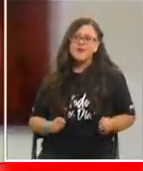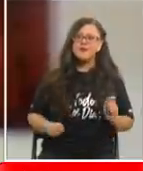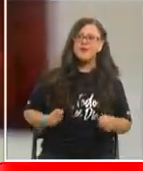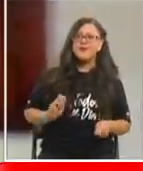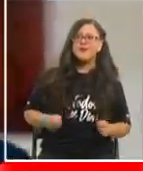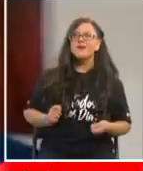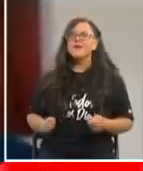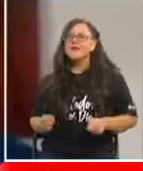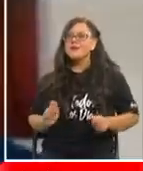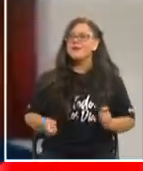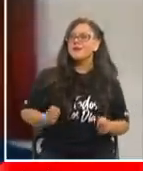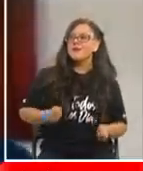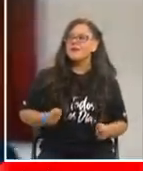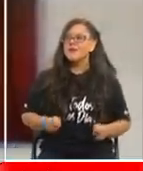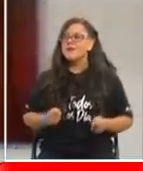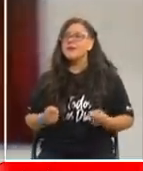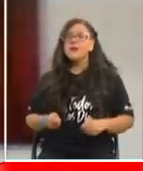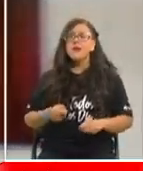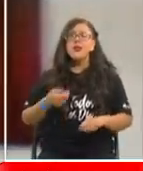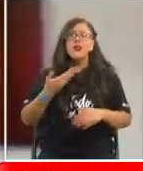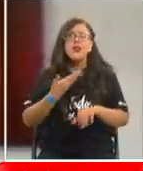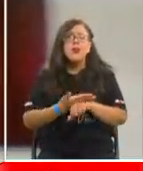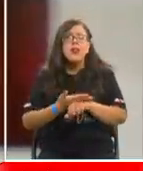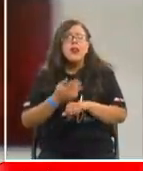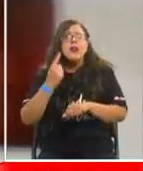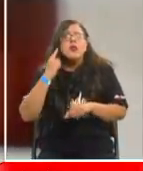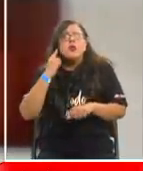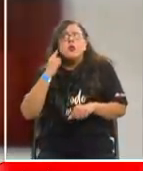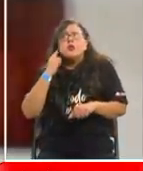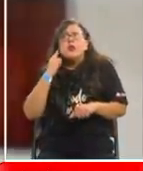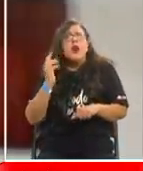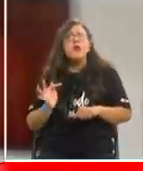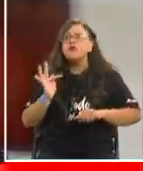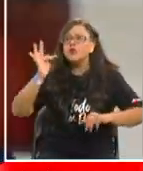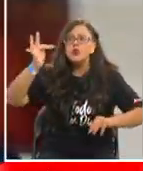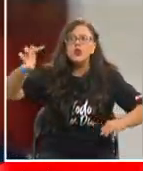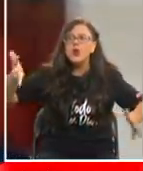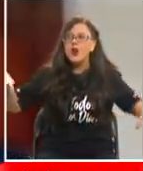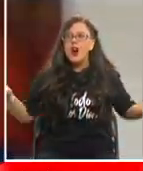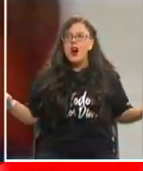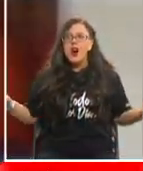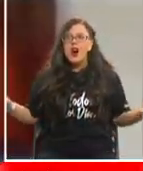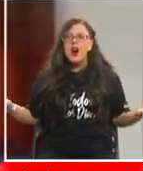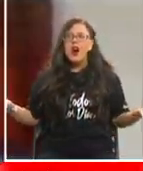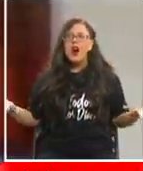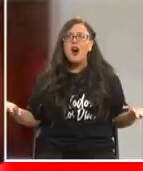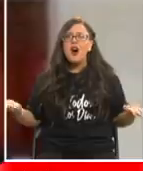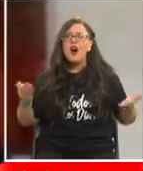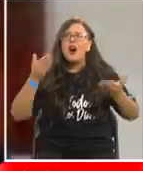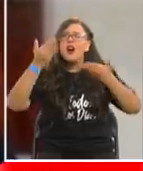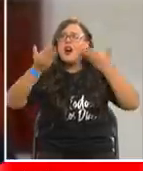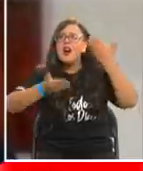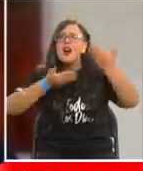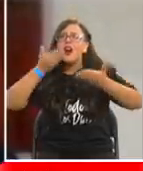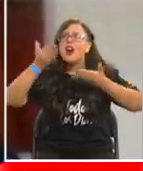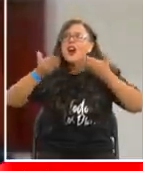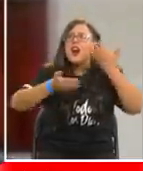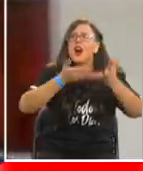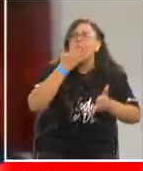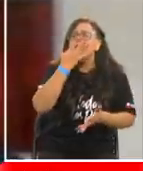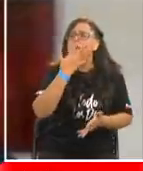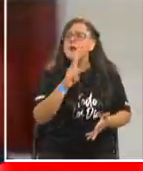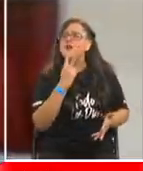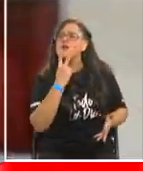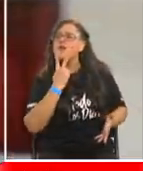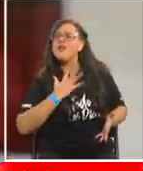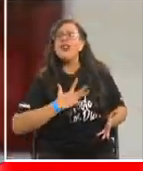Piden que nos escuchen alguna vez Cantando en coro lo mejor de la